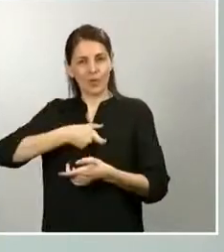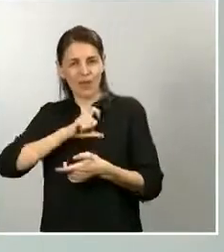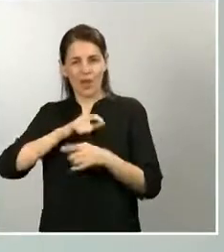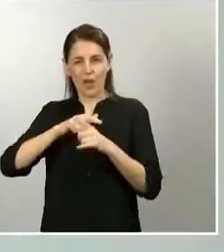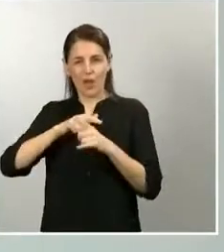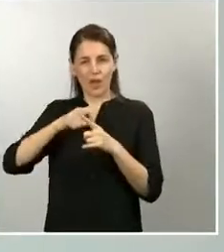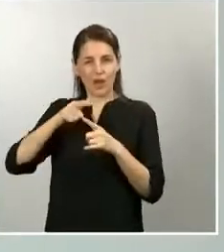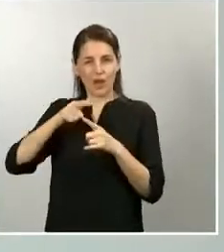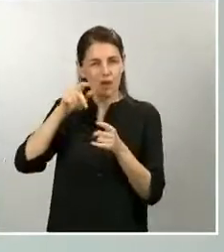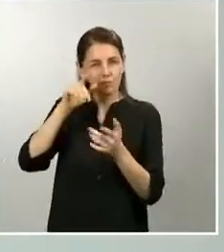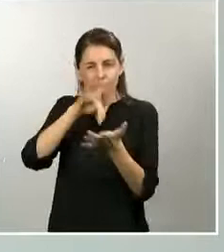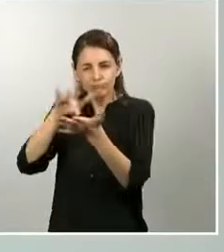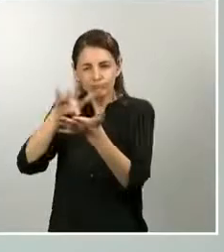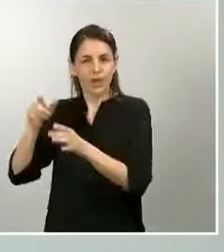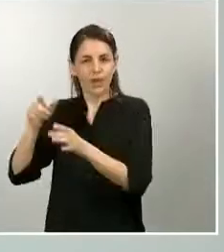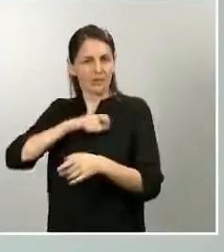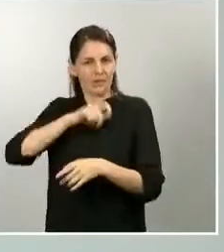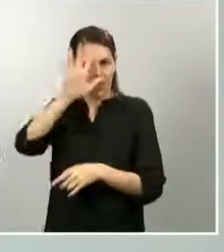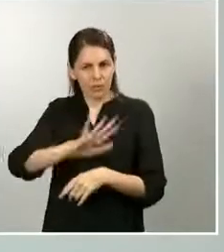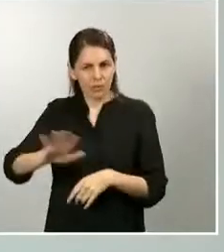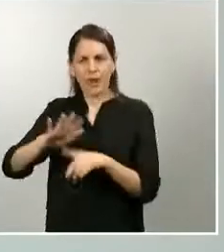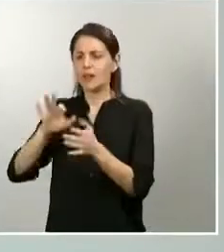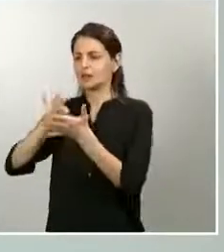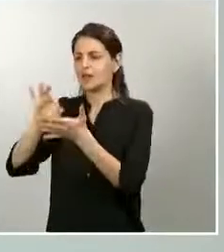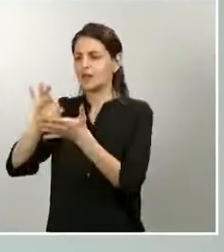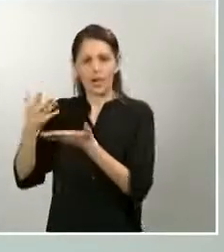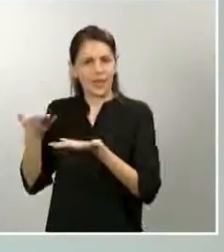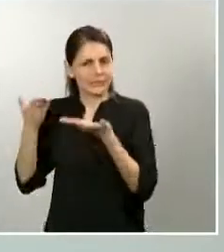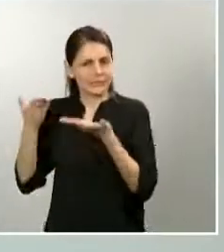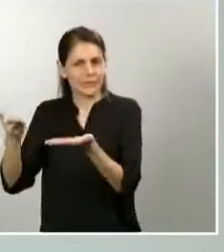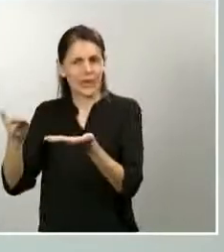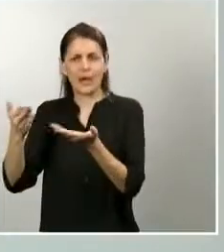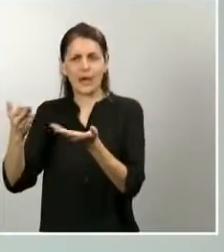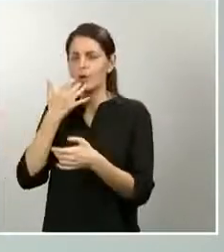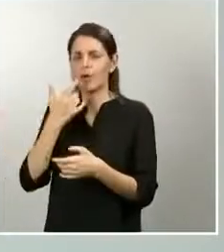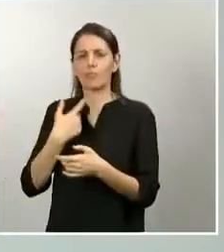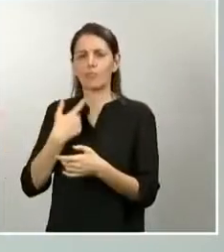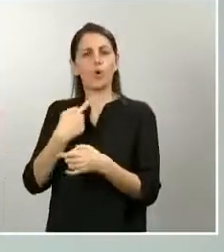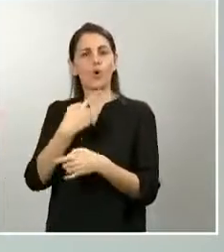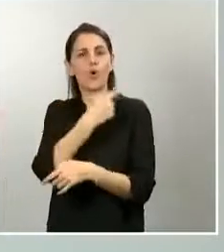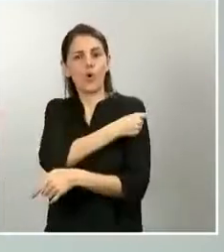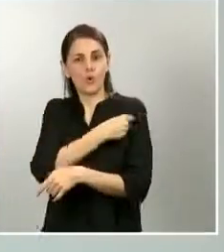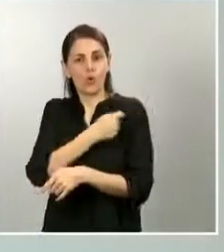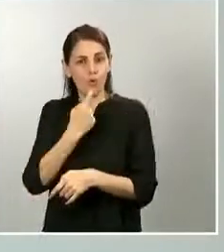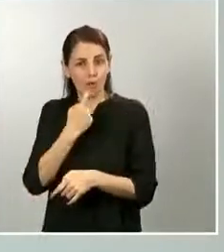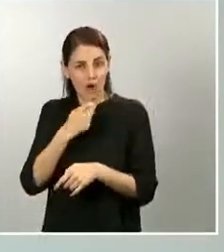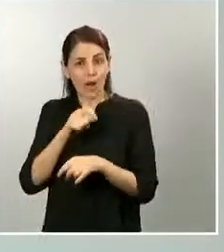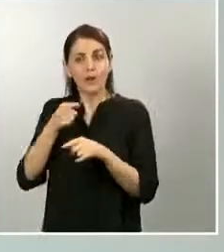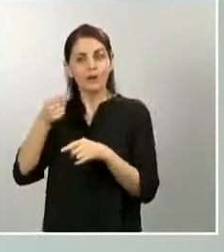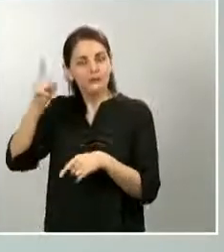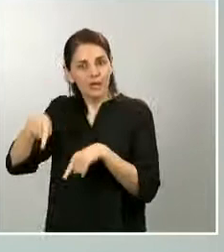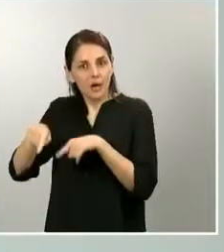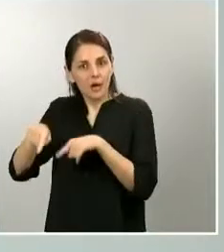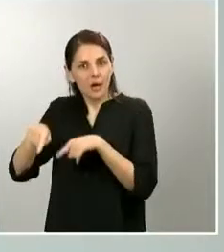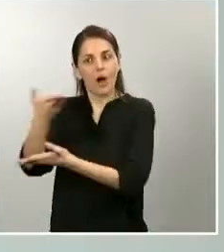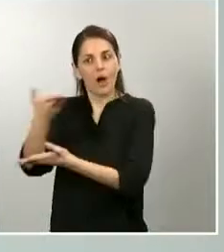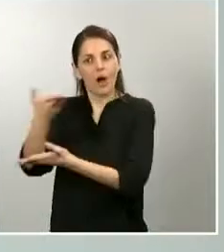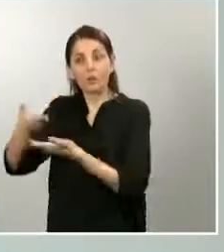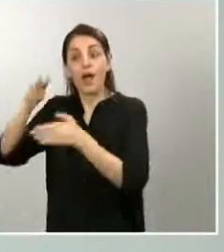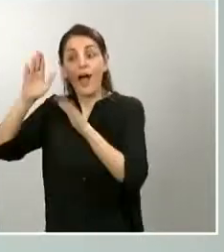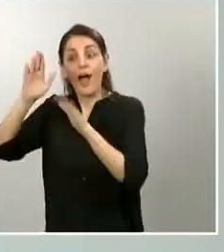Policía Nacional y los servicios asistenciales, entienda SER Cruz Roja, pues, han podido controlar la situación.